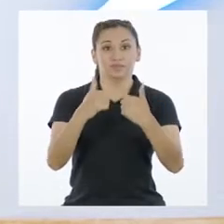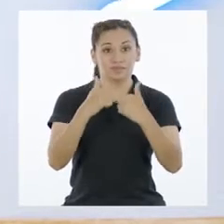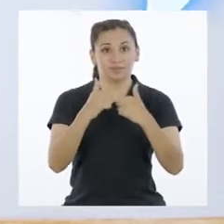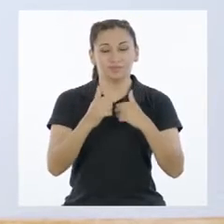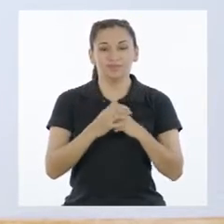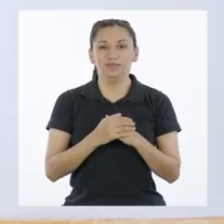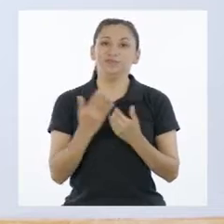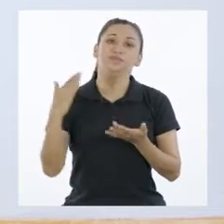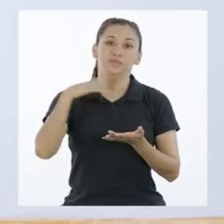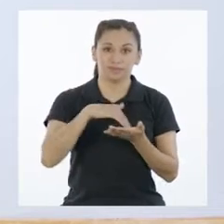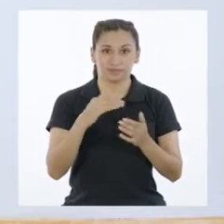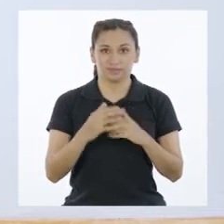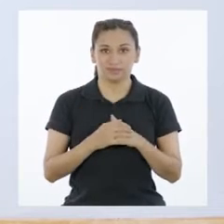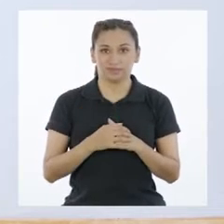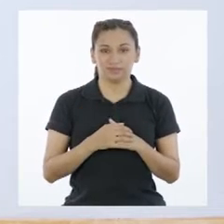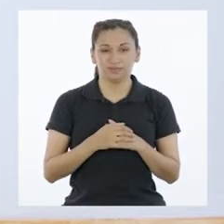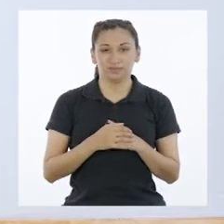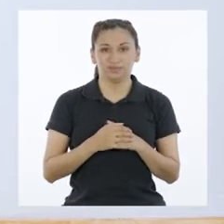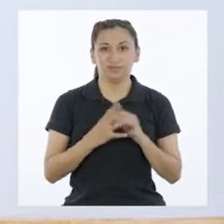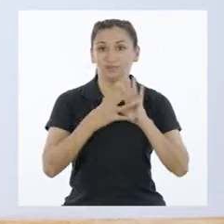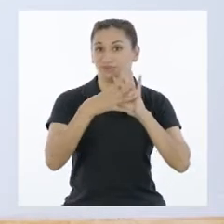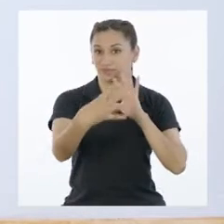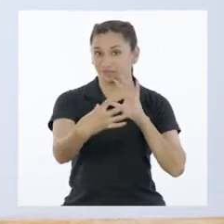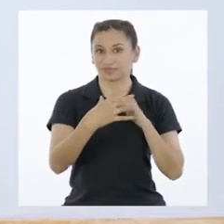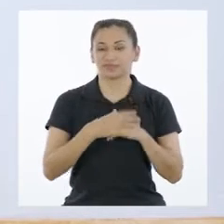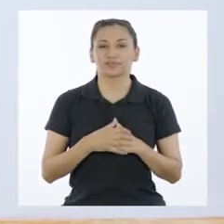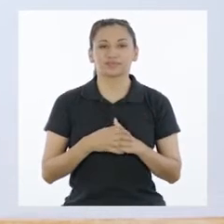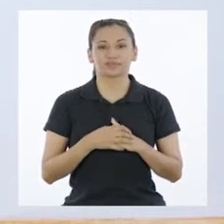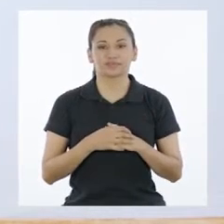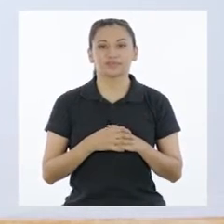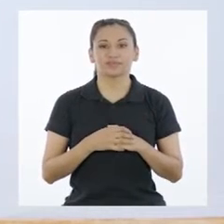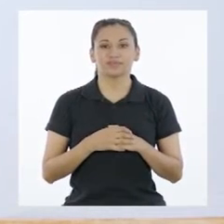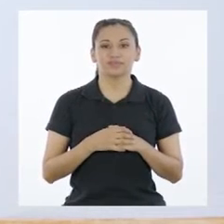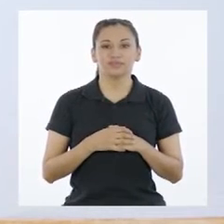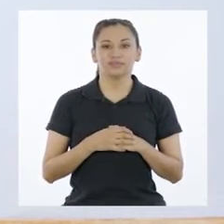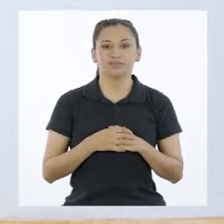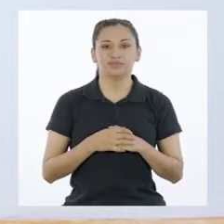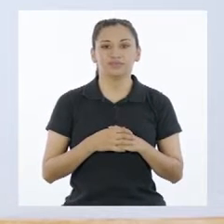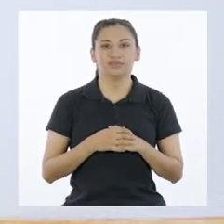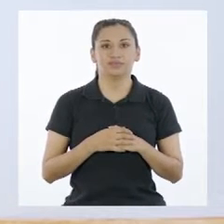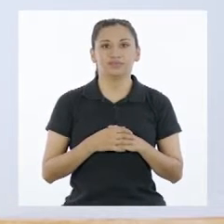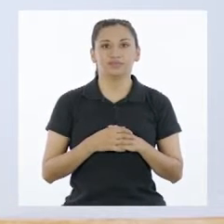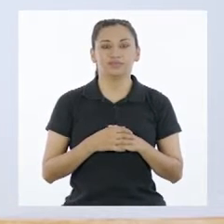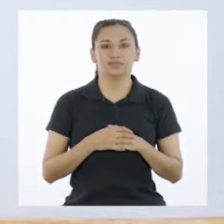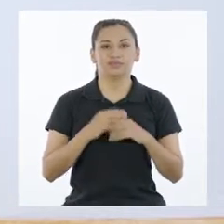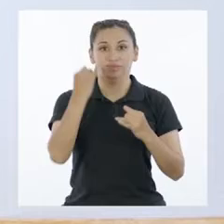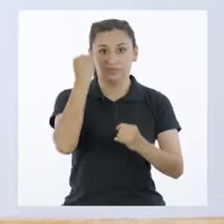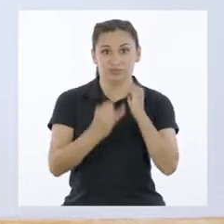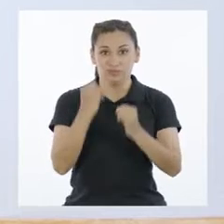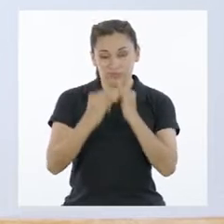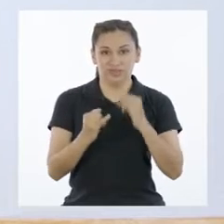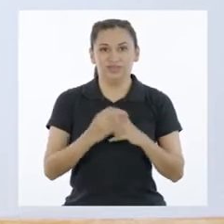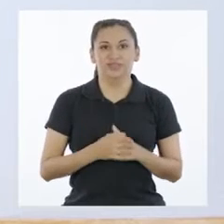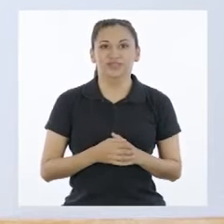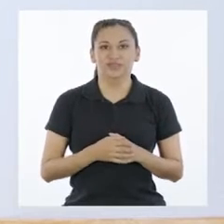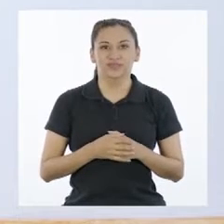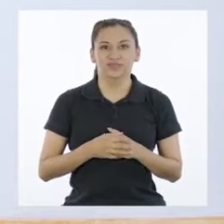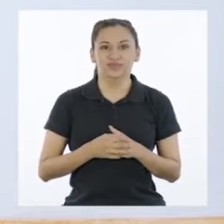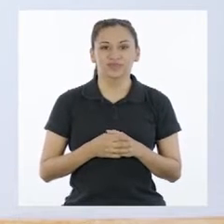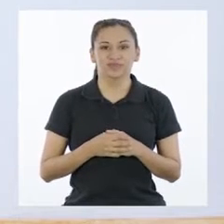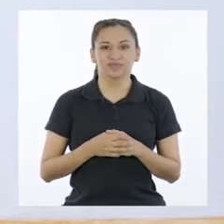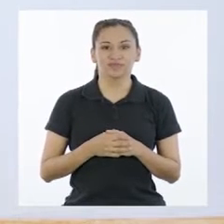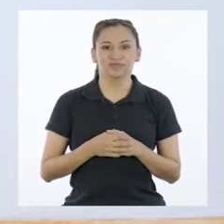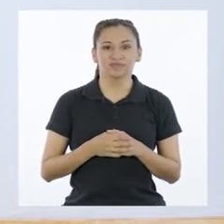Y golpe. Una vez más. Zancada. Patada. Golpe. Vamos a la última.